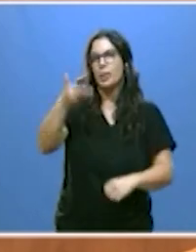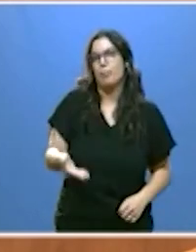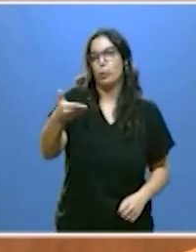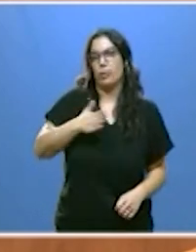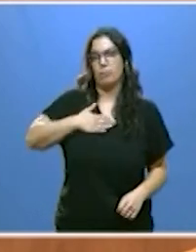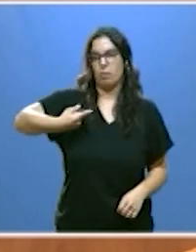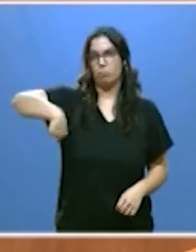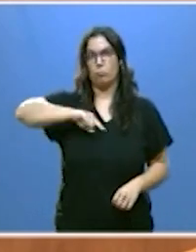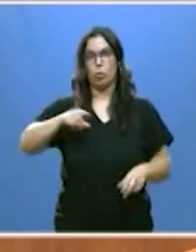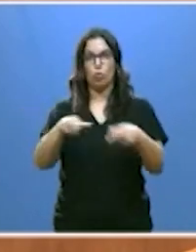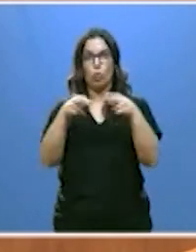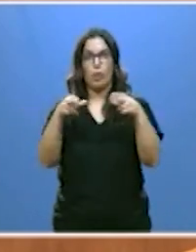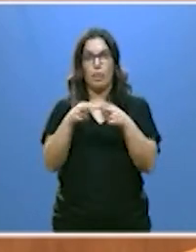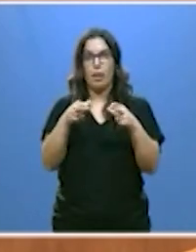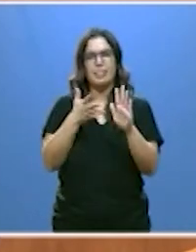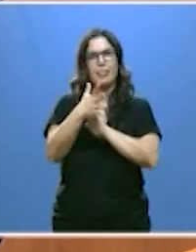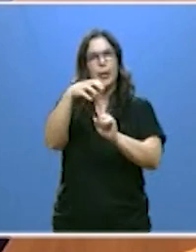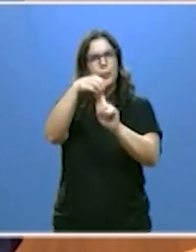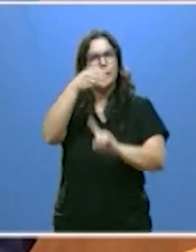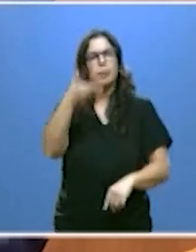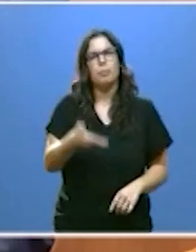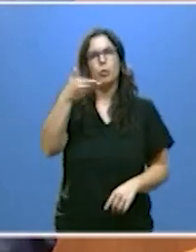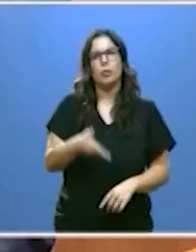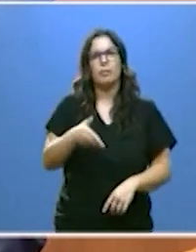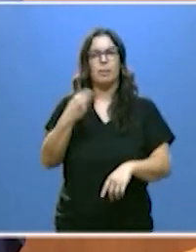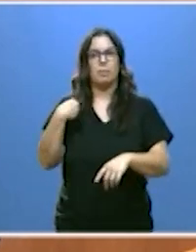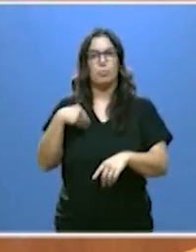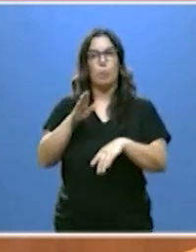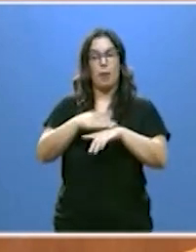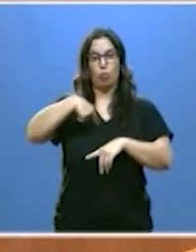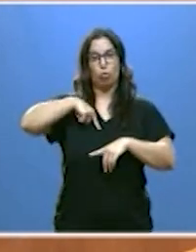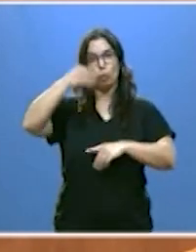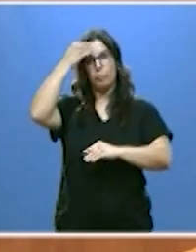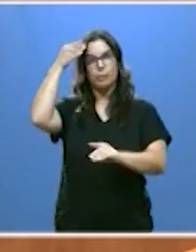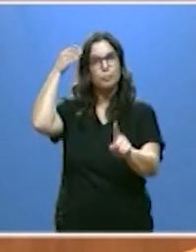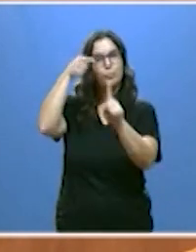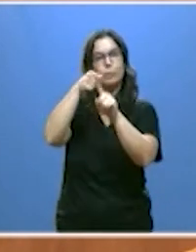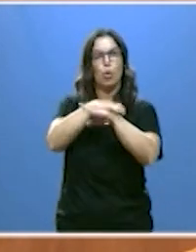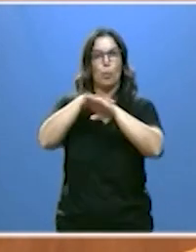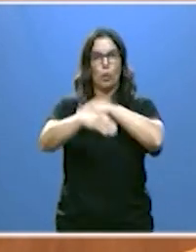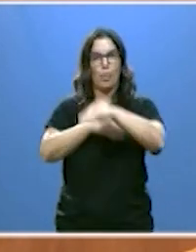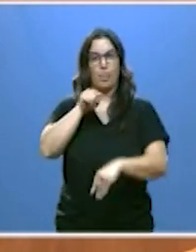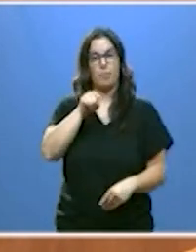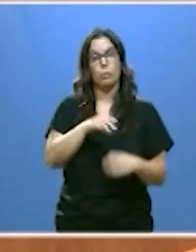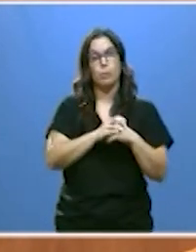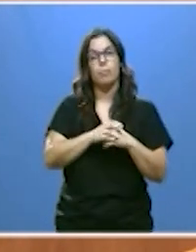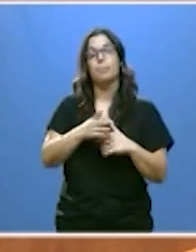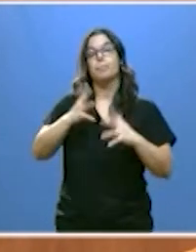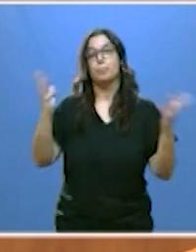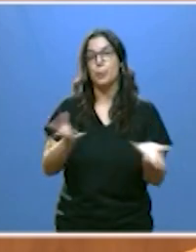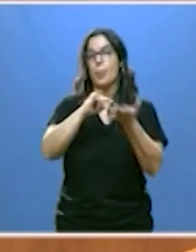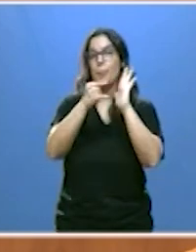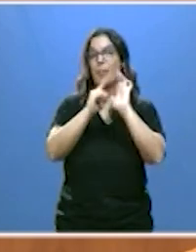sociedad y que son uno de los ejes transversales de la acción del gobierno de Castilla y León hemos impulsado el plan